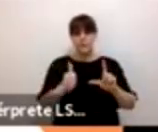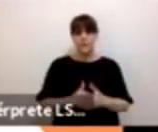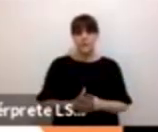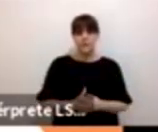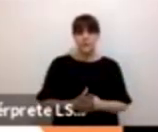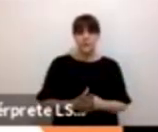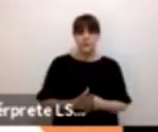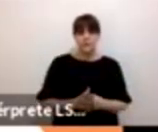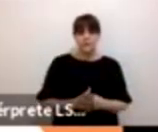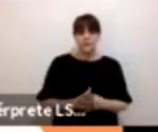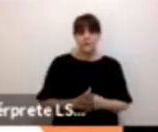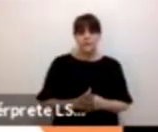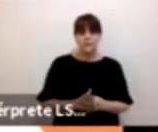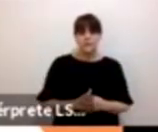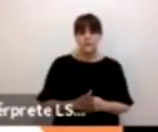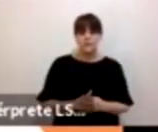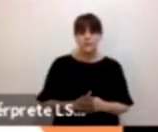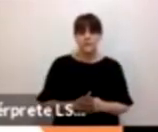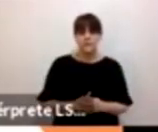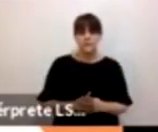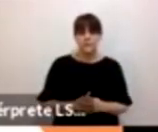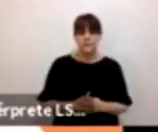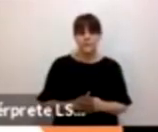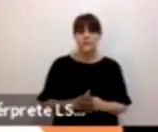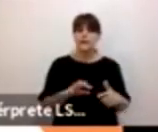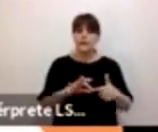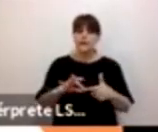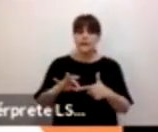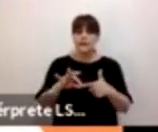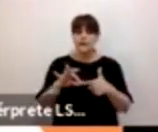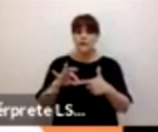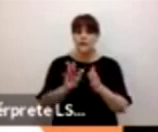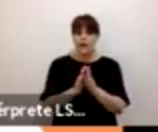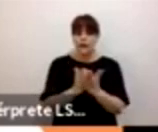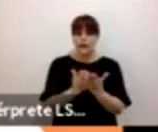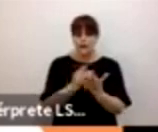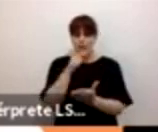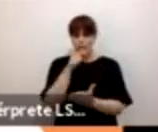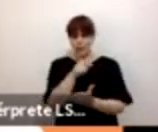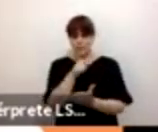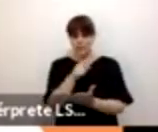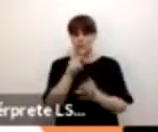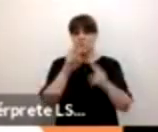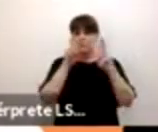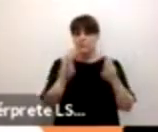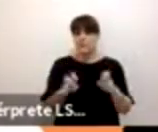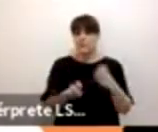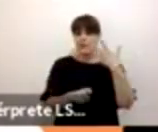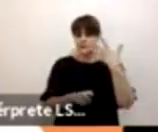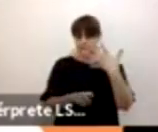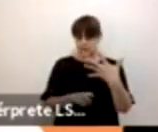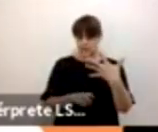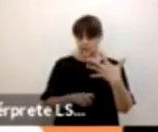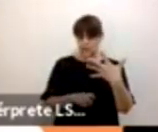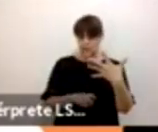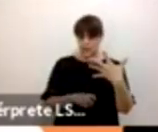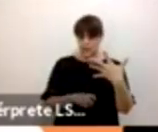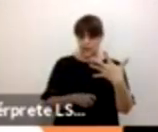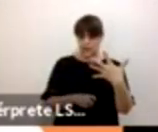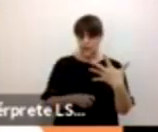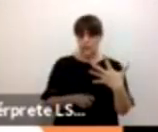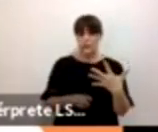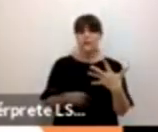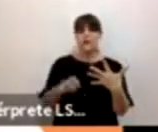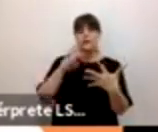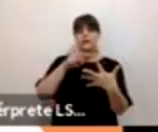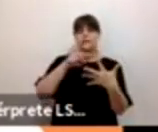Y bueno, como pueden ver, en la guía metodológica abordamos cinco temas diferentes, sexualidad y género, masculinidad y violencia,